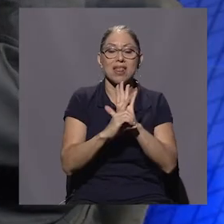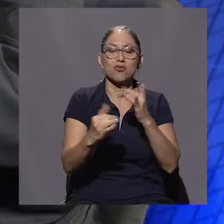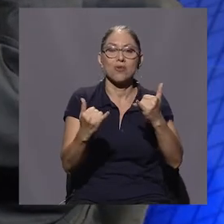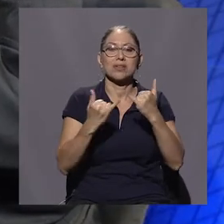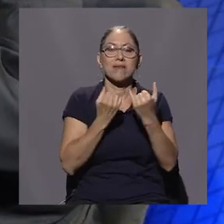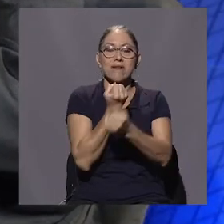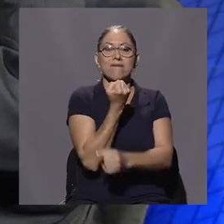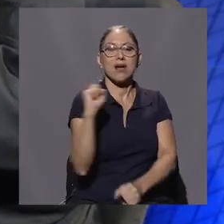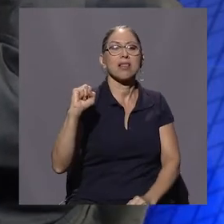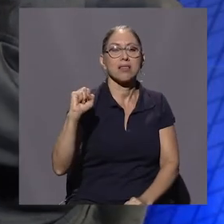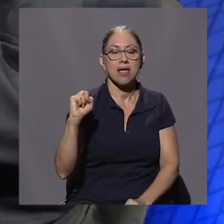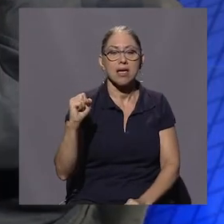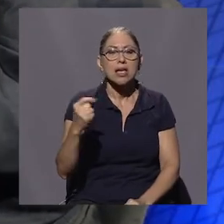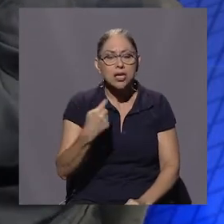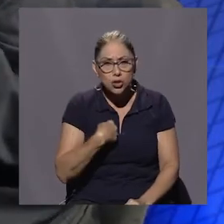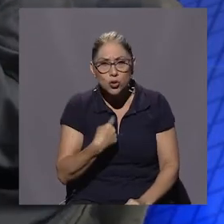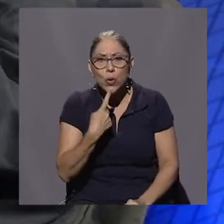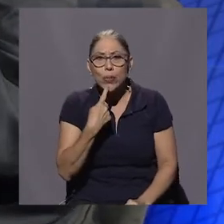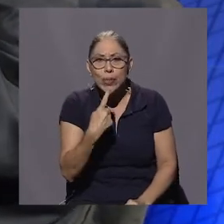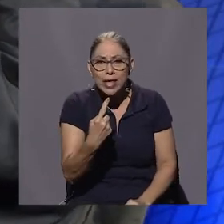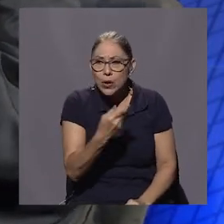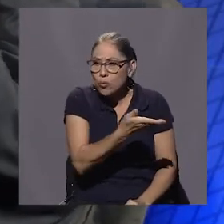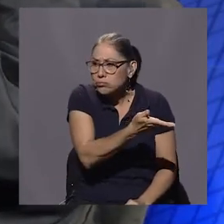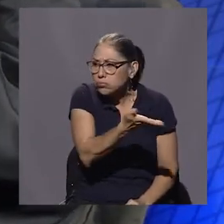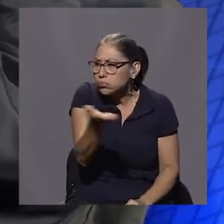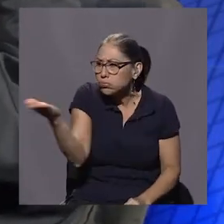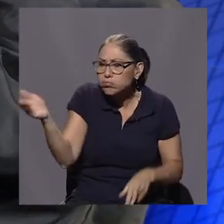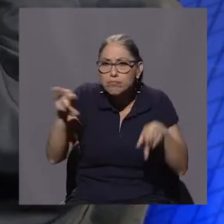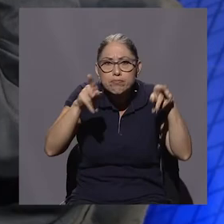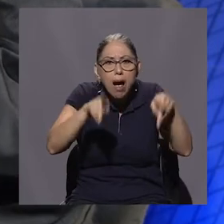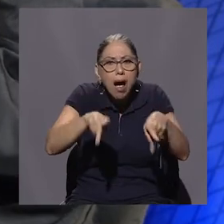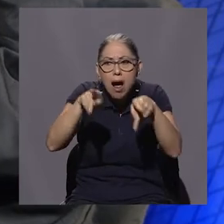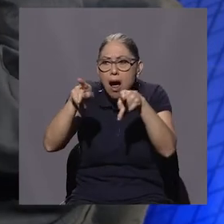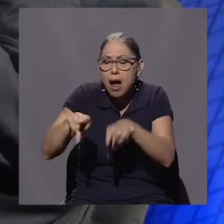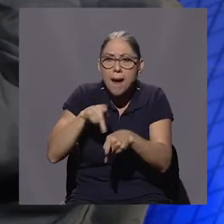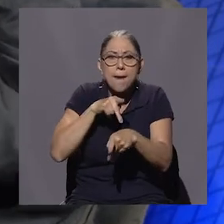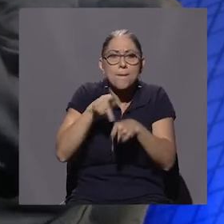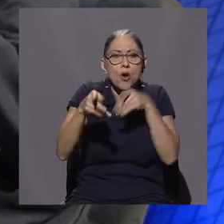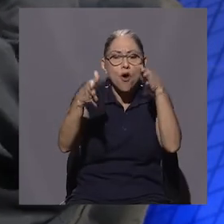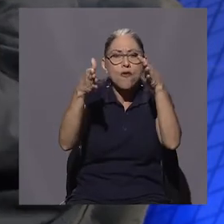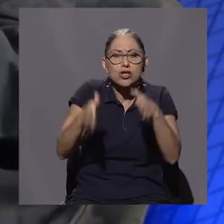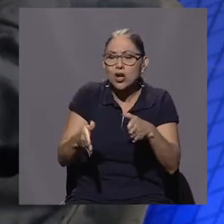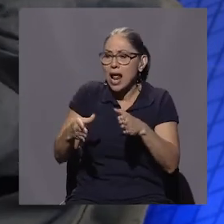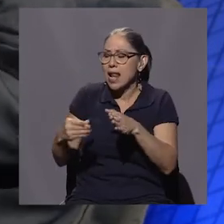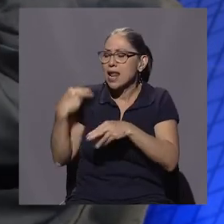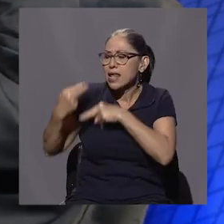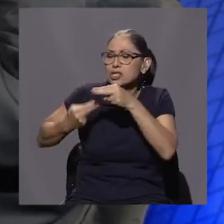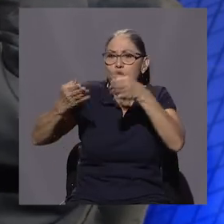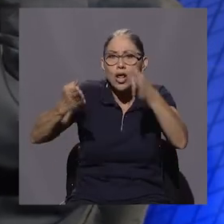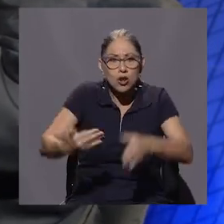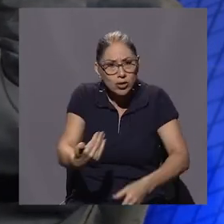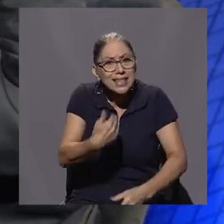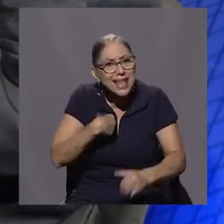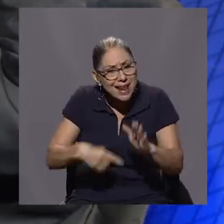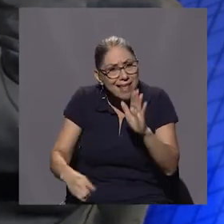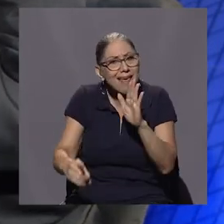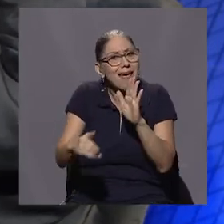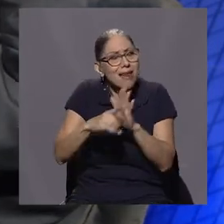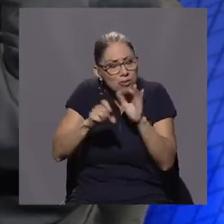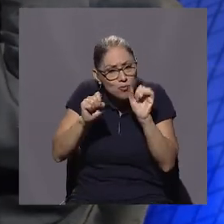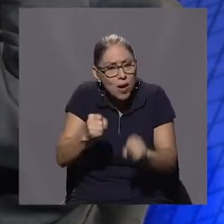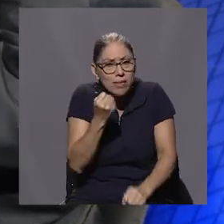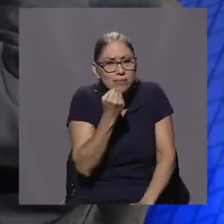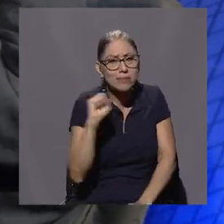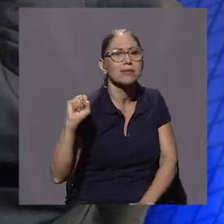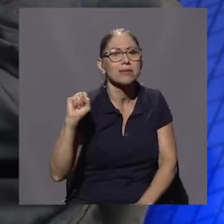y yo digo que el ciudadano y sobre todo el profesional y el historiador tiene el derecho a ser rebelde, es